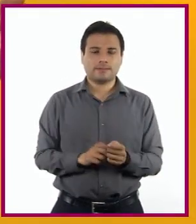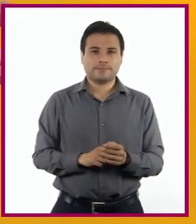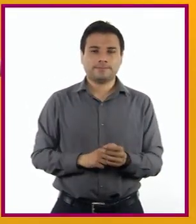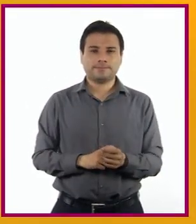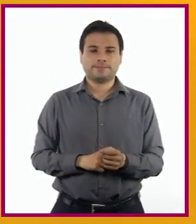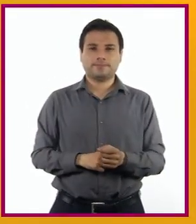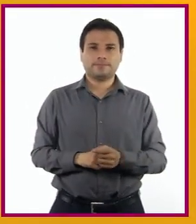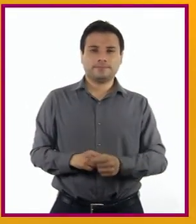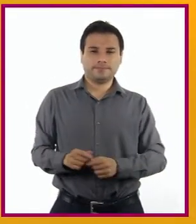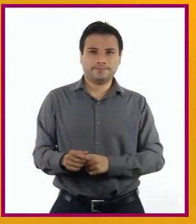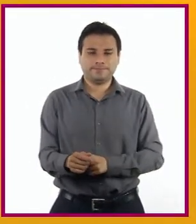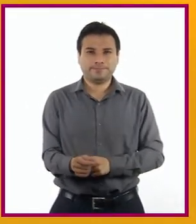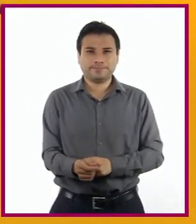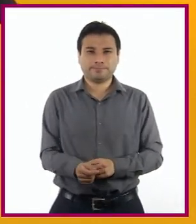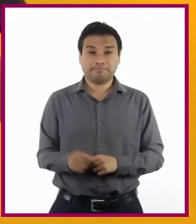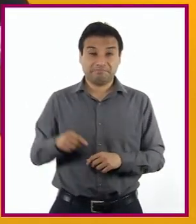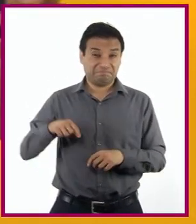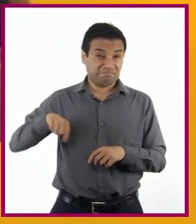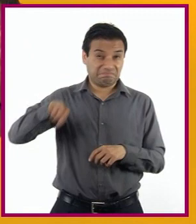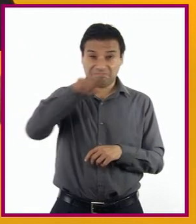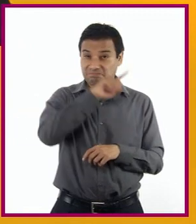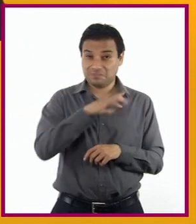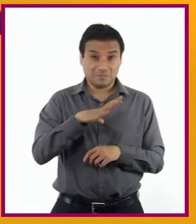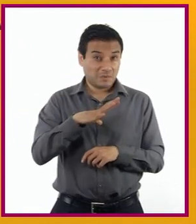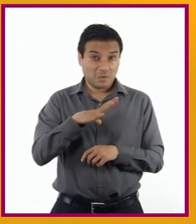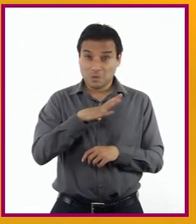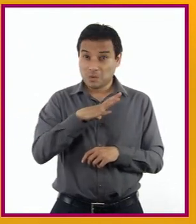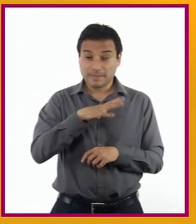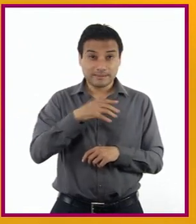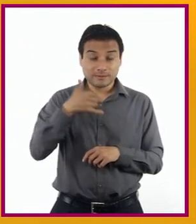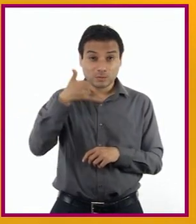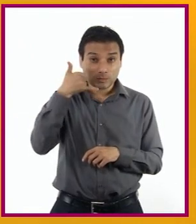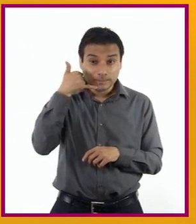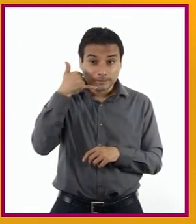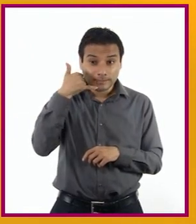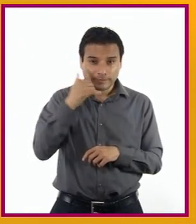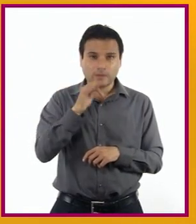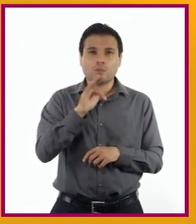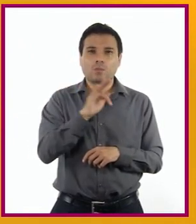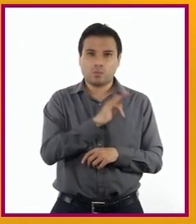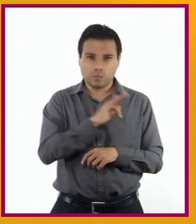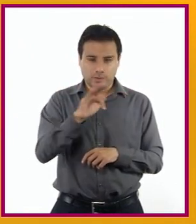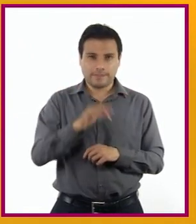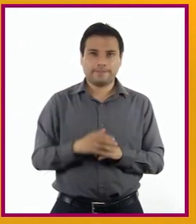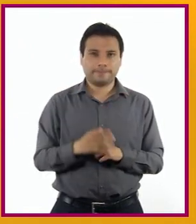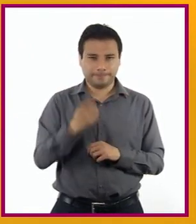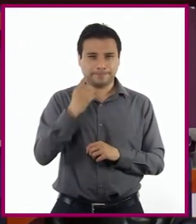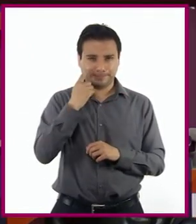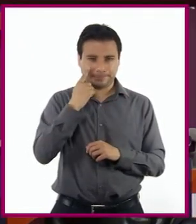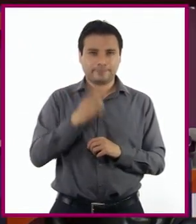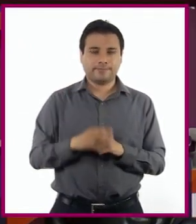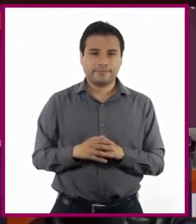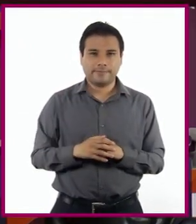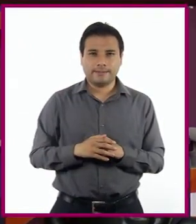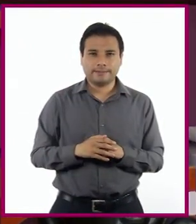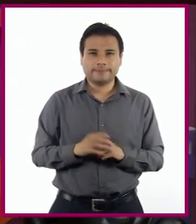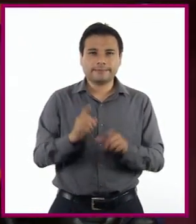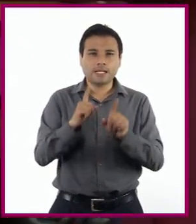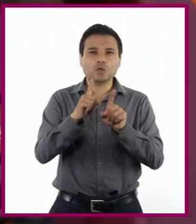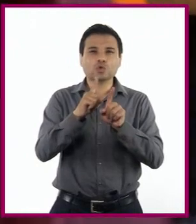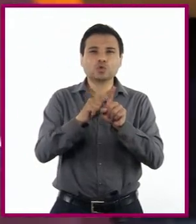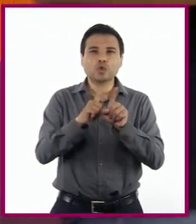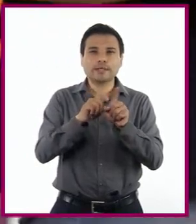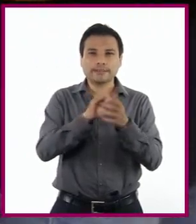que no cuentan con un medio electrónico o celular ¿Podemos explicar mejor eso del storyboard? ¡Claro!